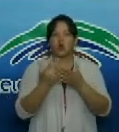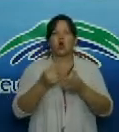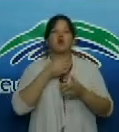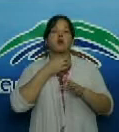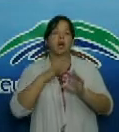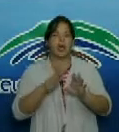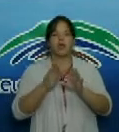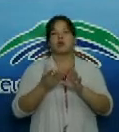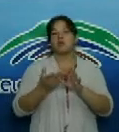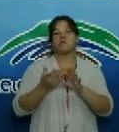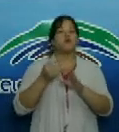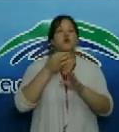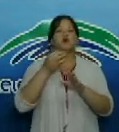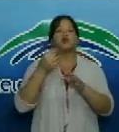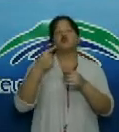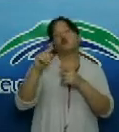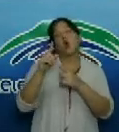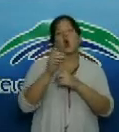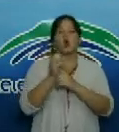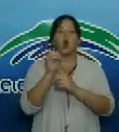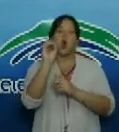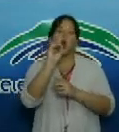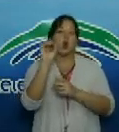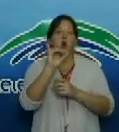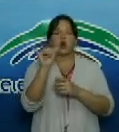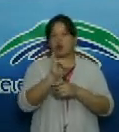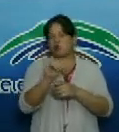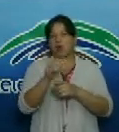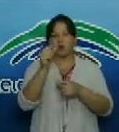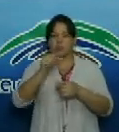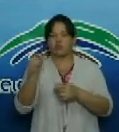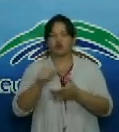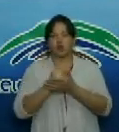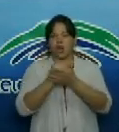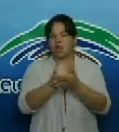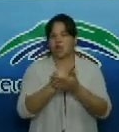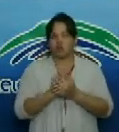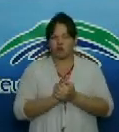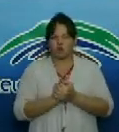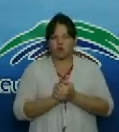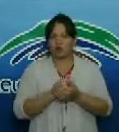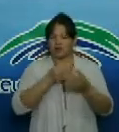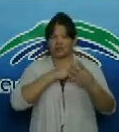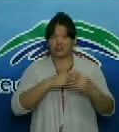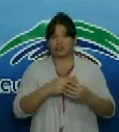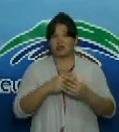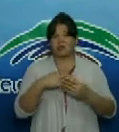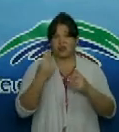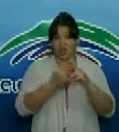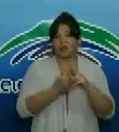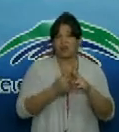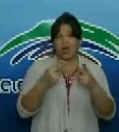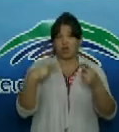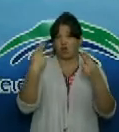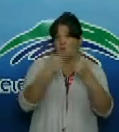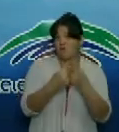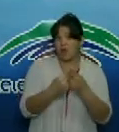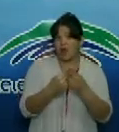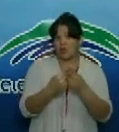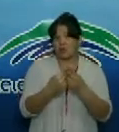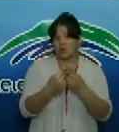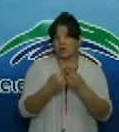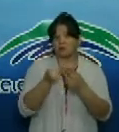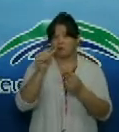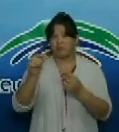semiautomáticos y automáticos que le confieren altos grados de especificidad y sensibilidad garantizando la confiabilidad en los